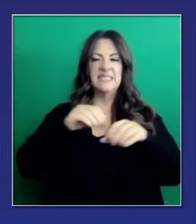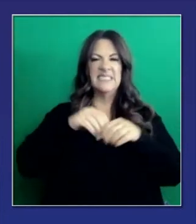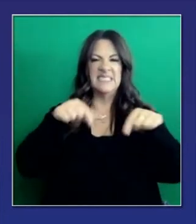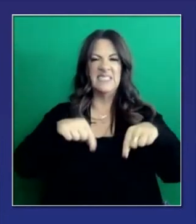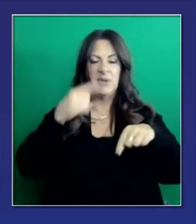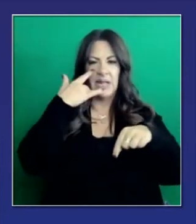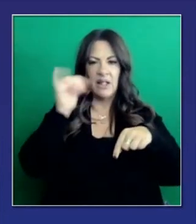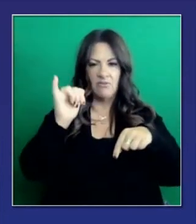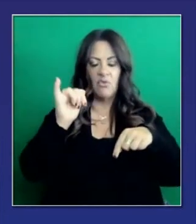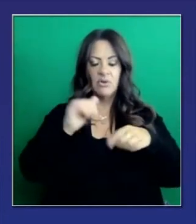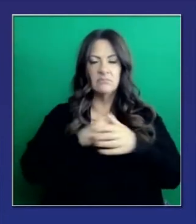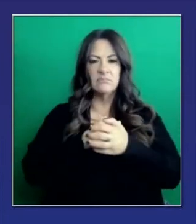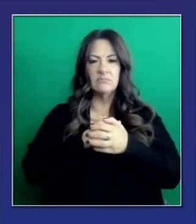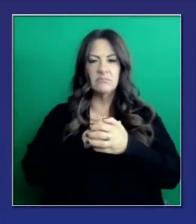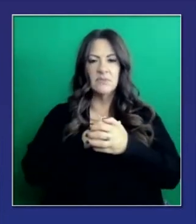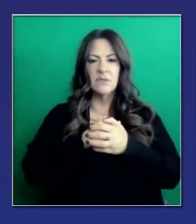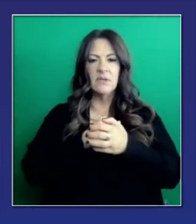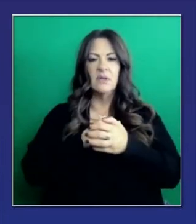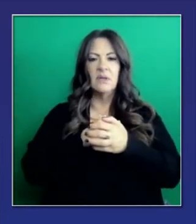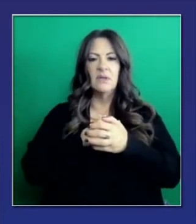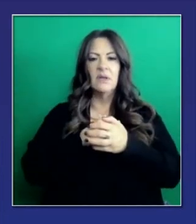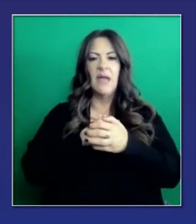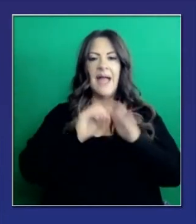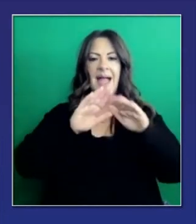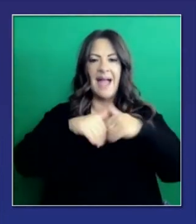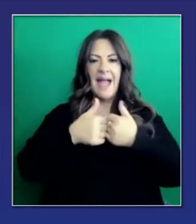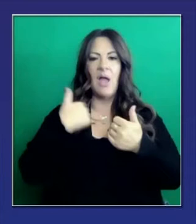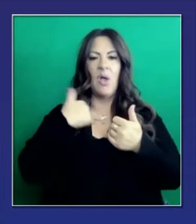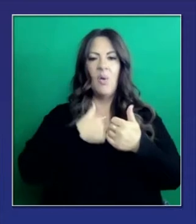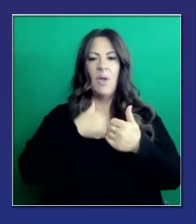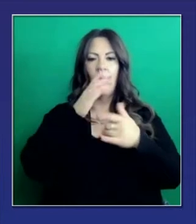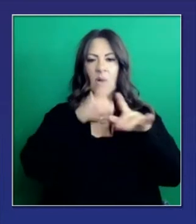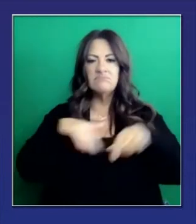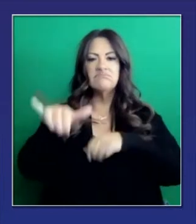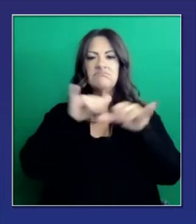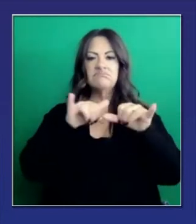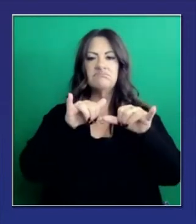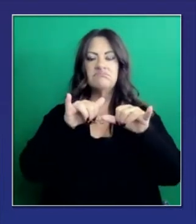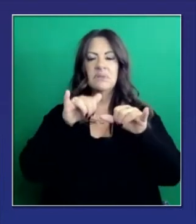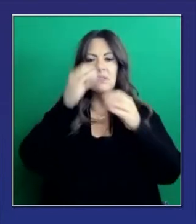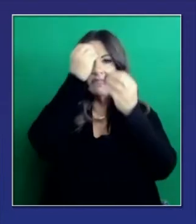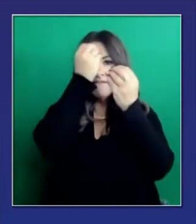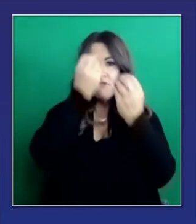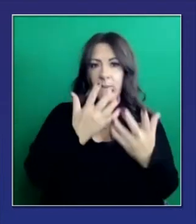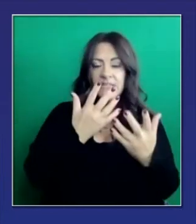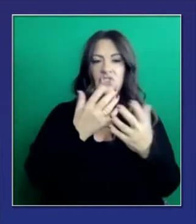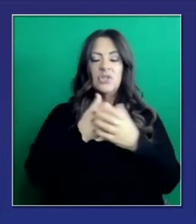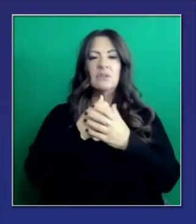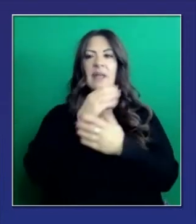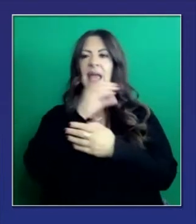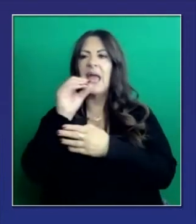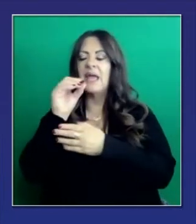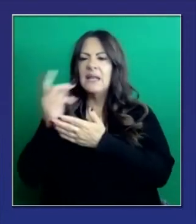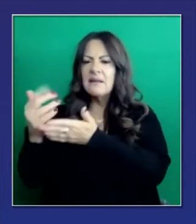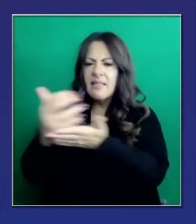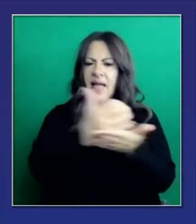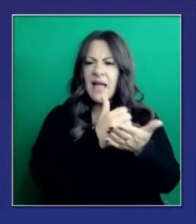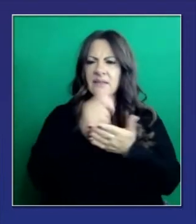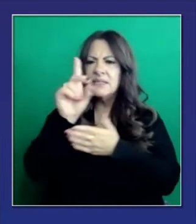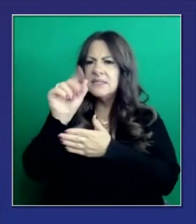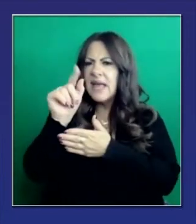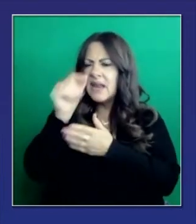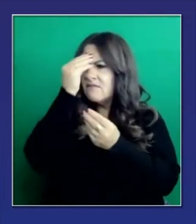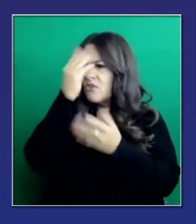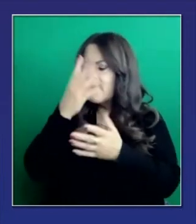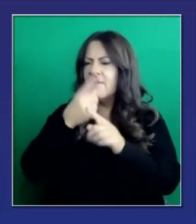pero reconocemos que es una fase piloto, y ya hablaremos de eso en un segundo, pero es un sistema centralizado para administrar